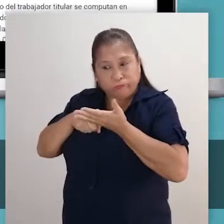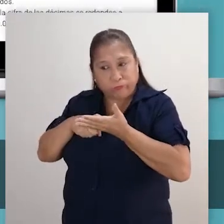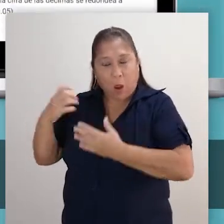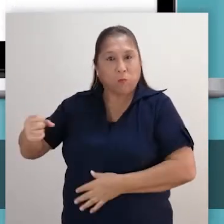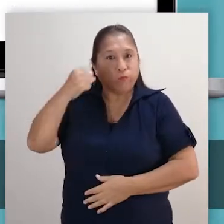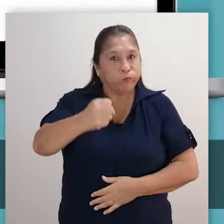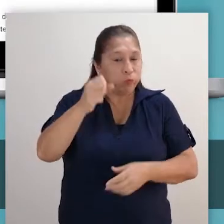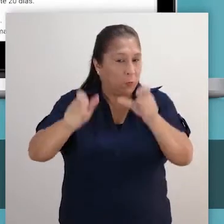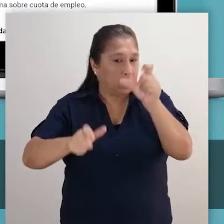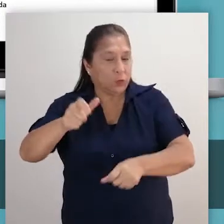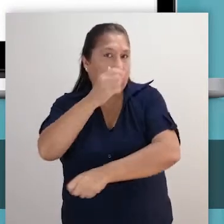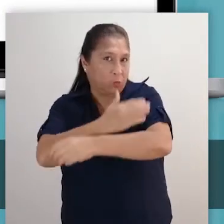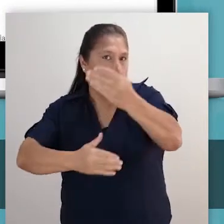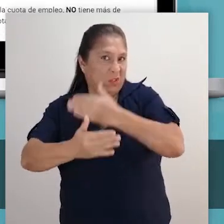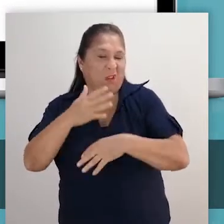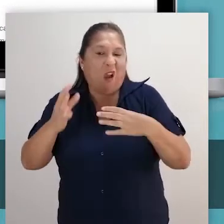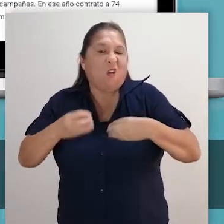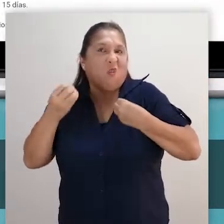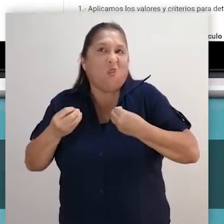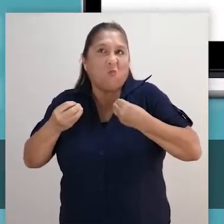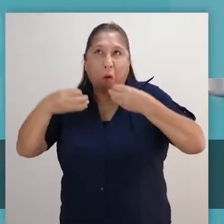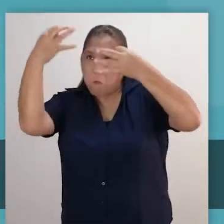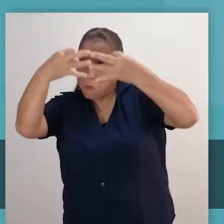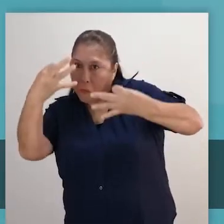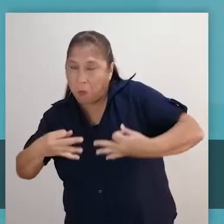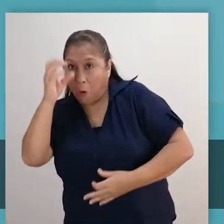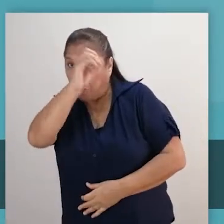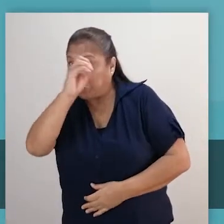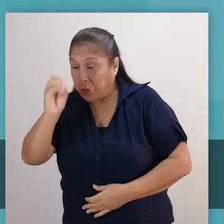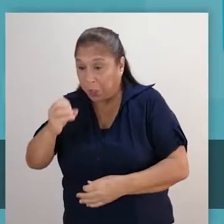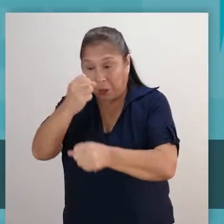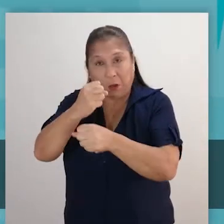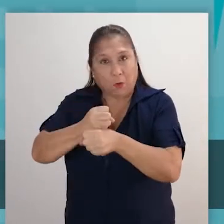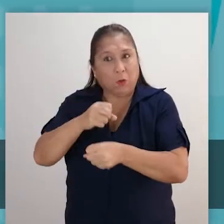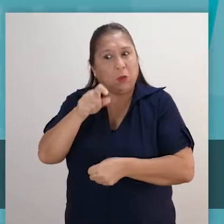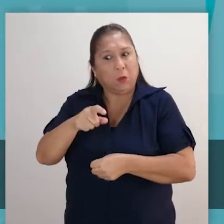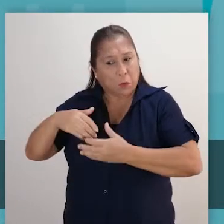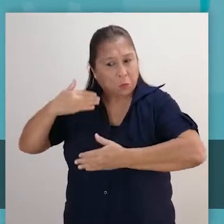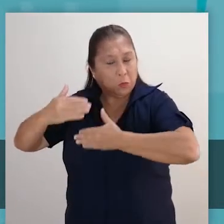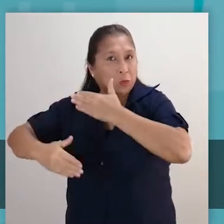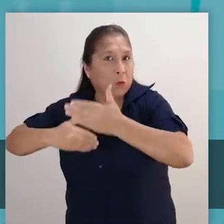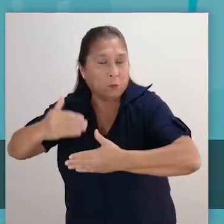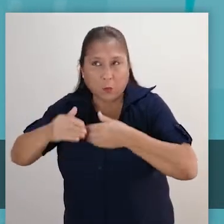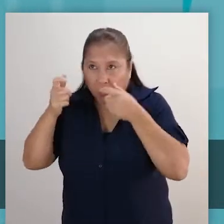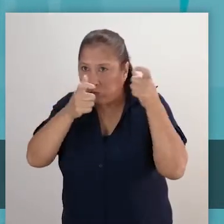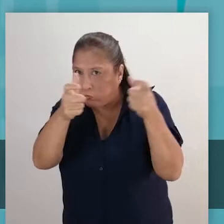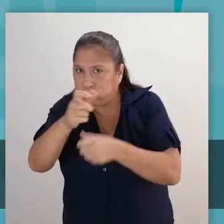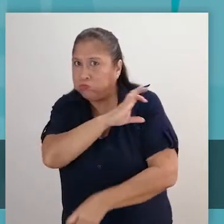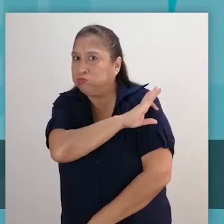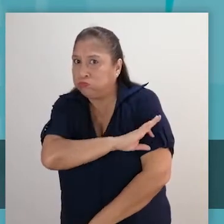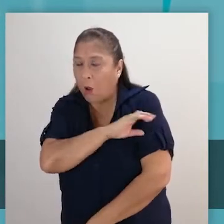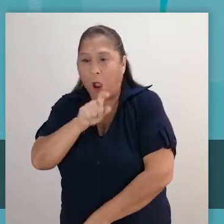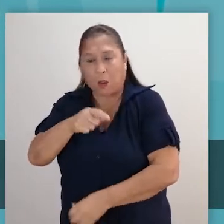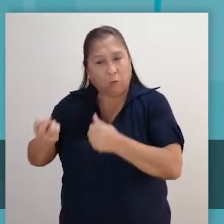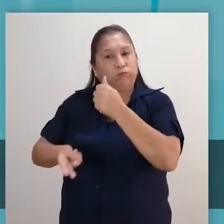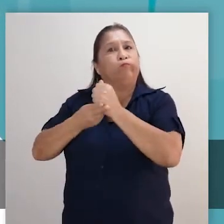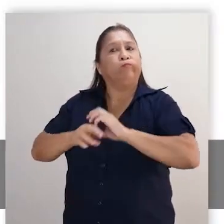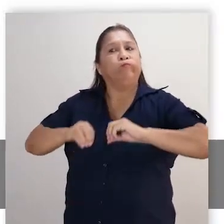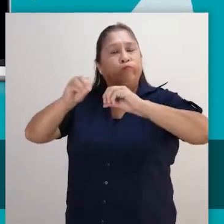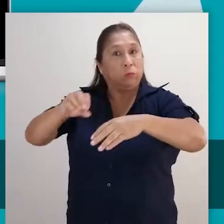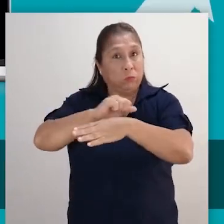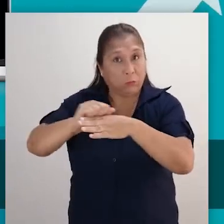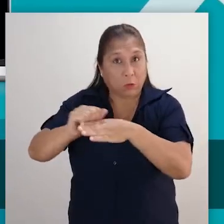con discapacidad la forma de calcular la cuota de empleo así como los procedimientos de fiscalización que aseguren su cumplimiento